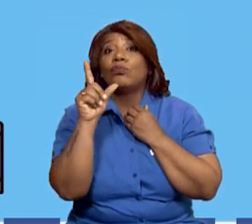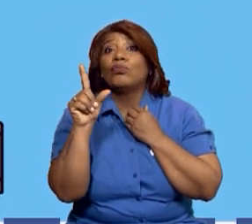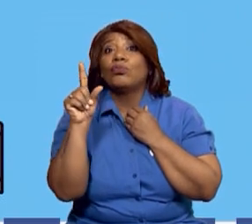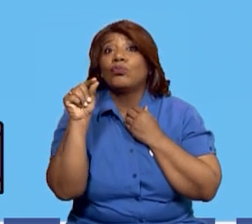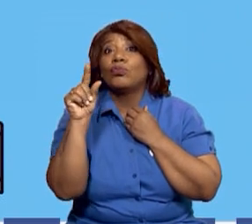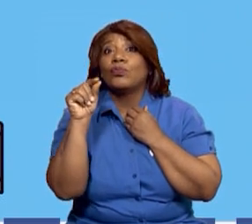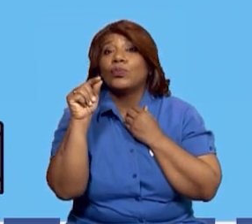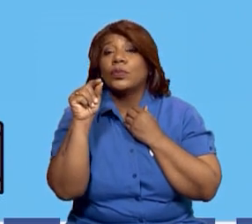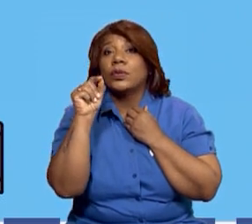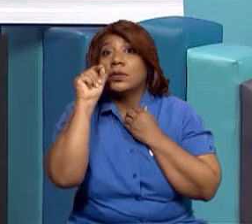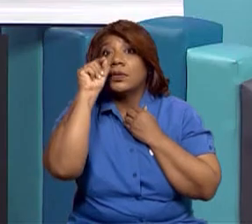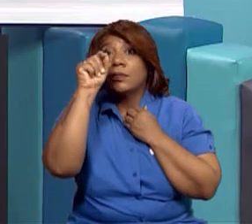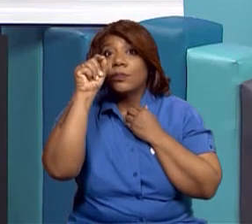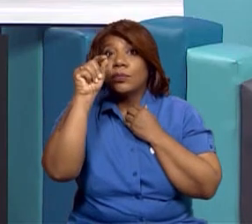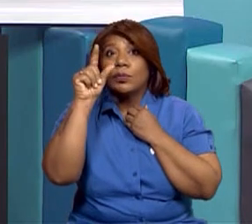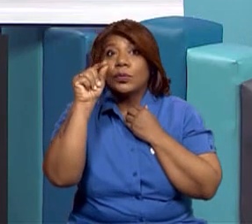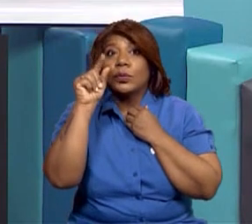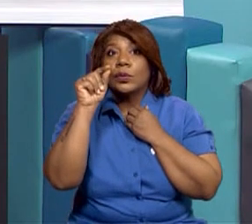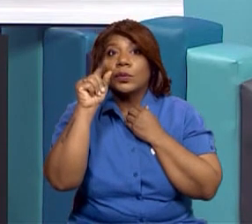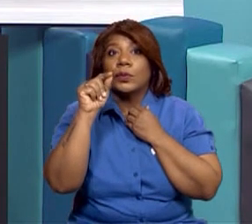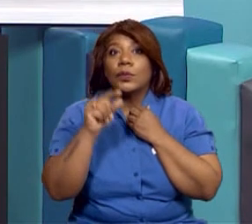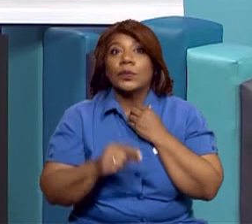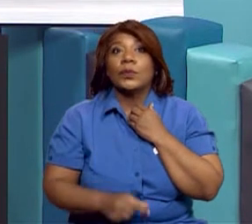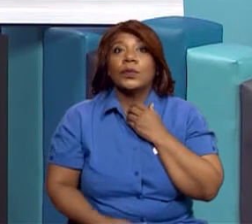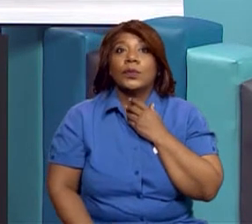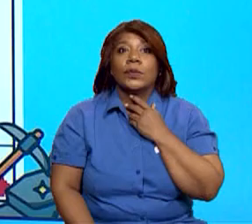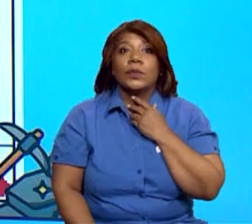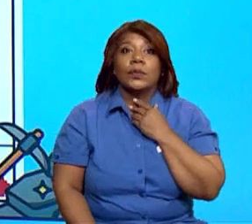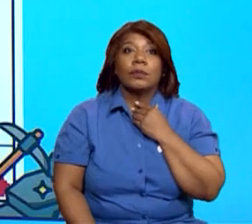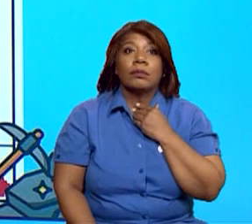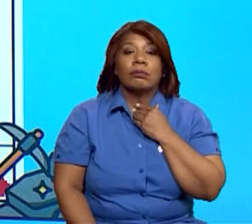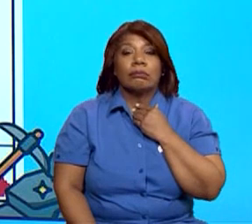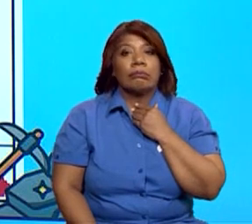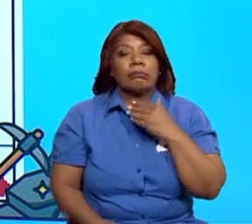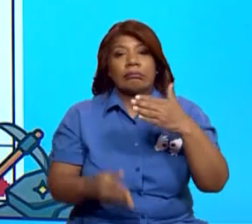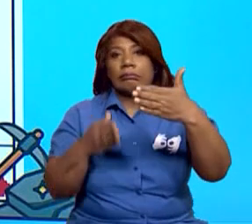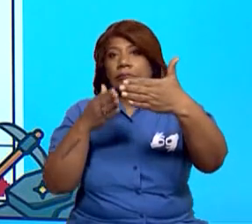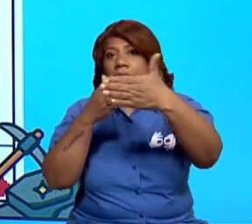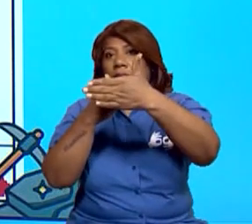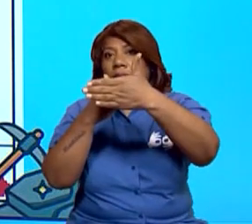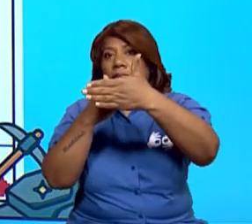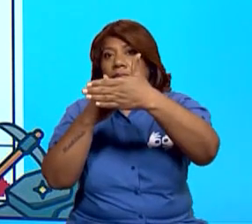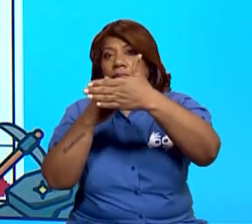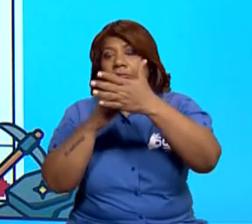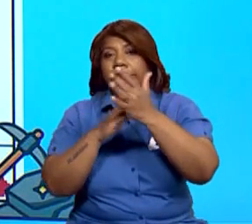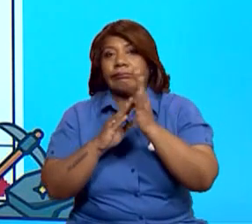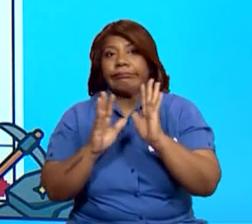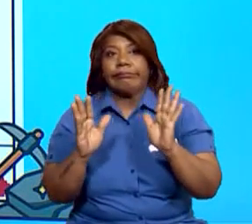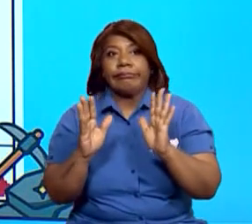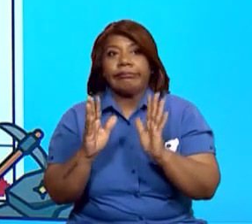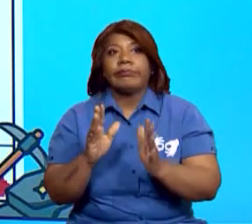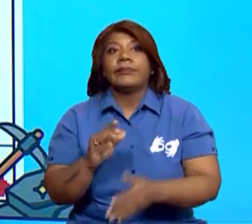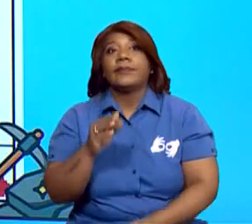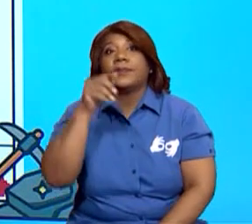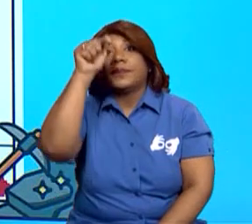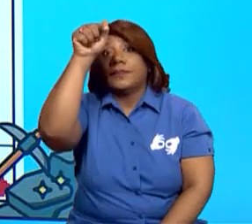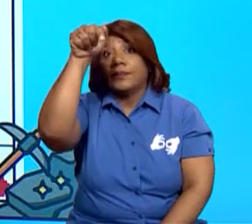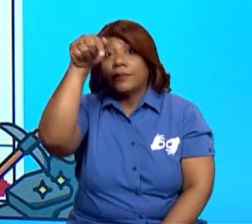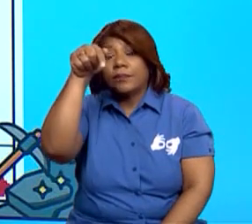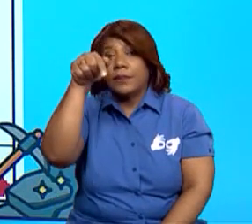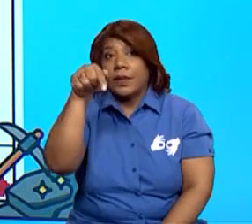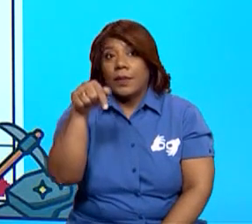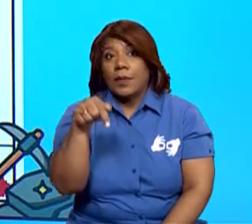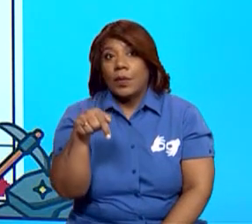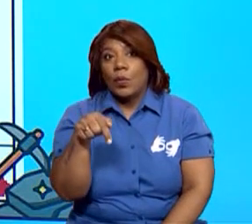Si te das cuenta, no podemos ir a la derecha porque ya tenemos una pared que nos bloquea, ¿cierto? Así que vamos a seguir